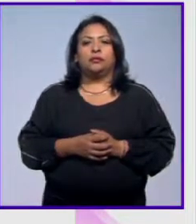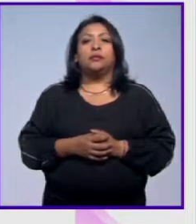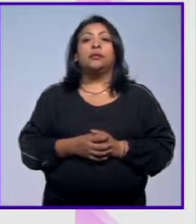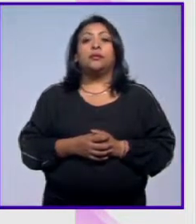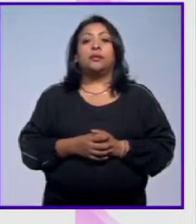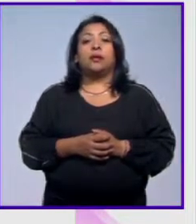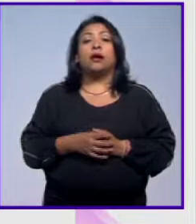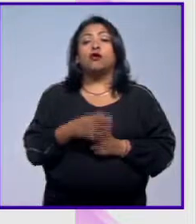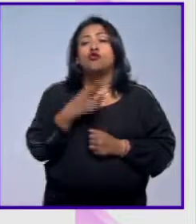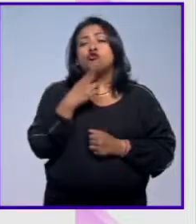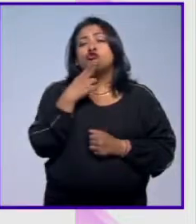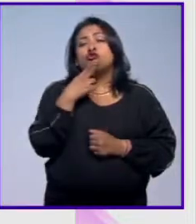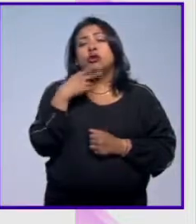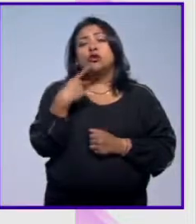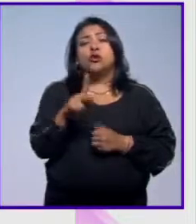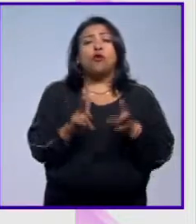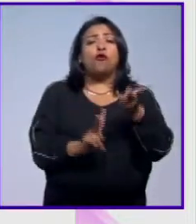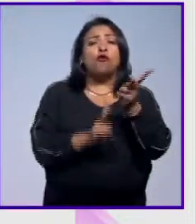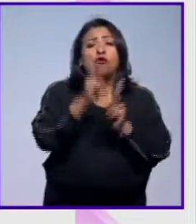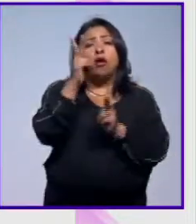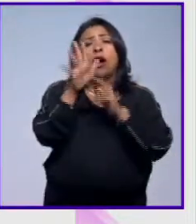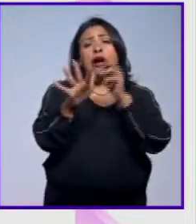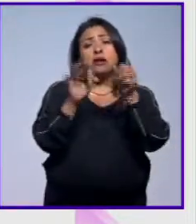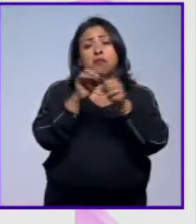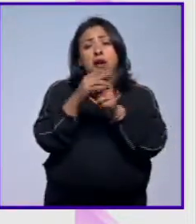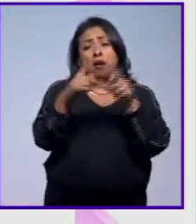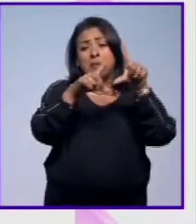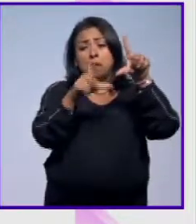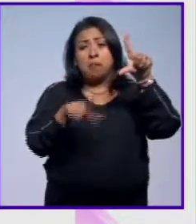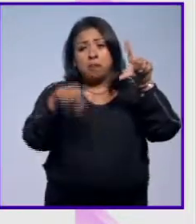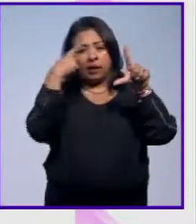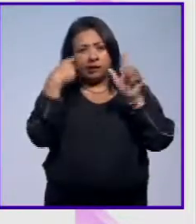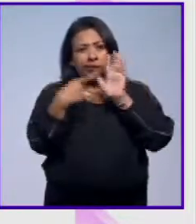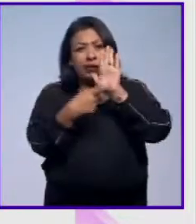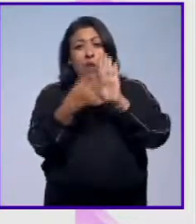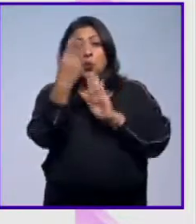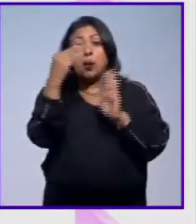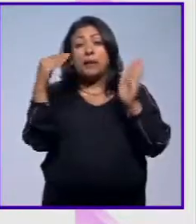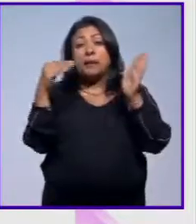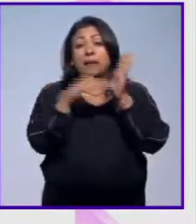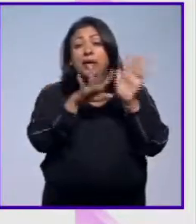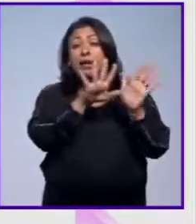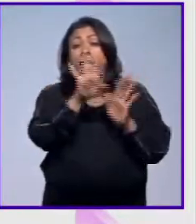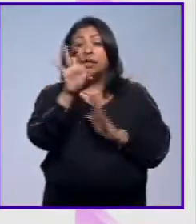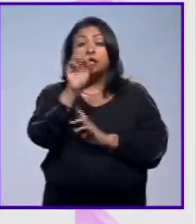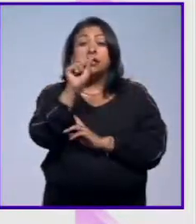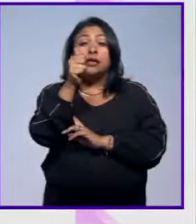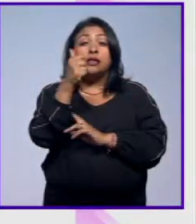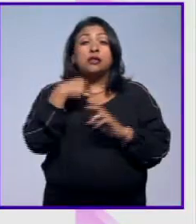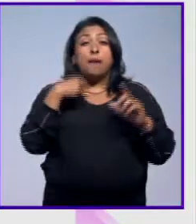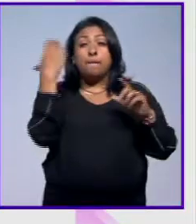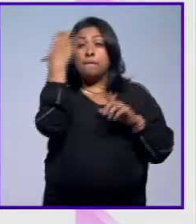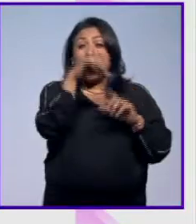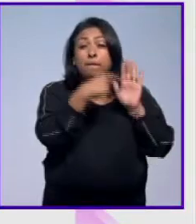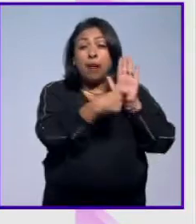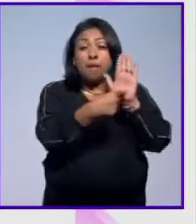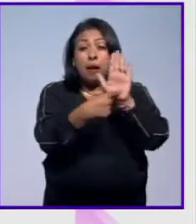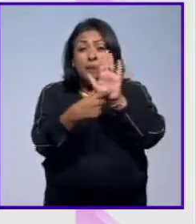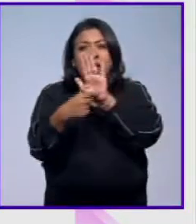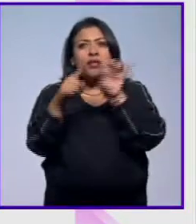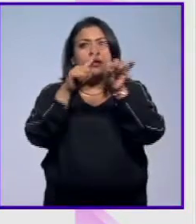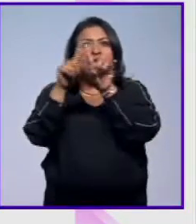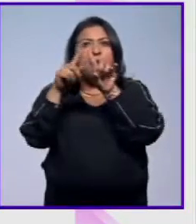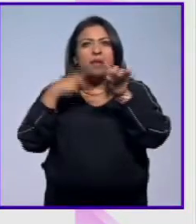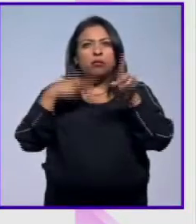El rico patrimonio de flora y fauna que posee nuestro país se vio reflejado en las 9,566 fotografías enviadas por